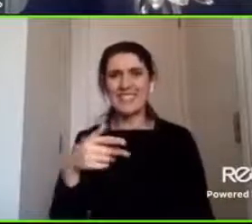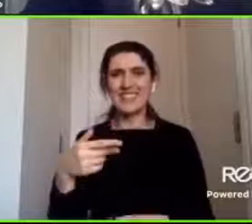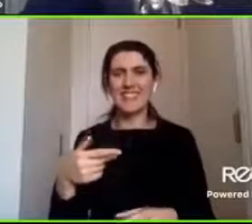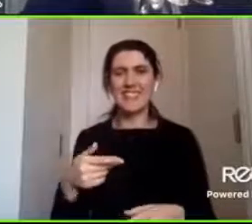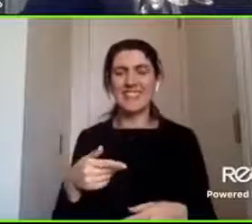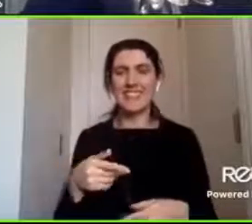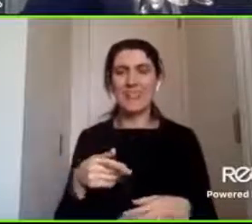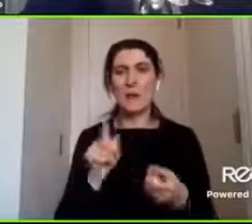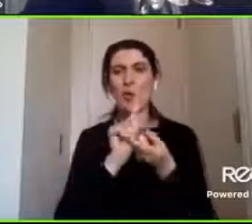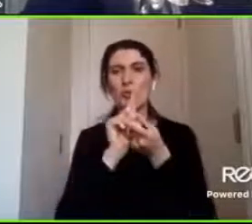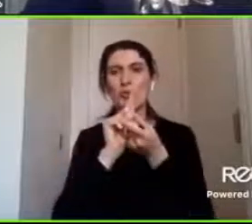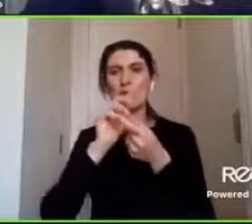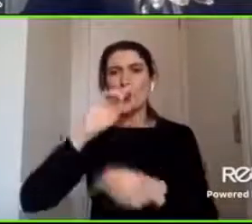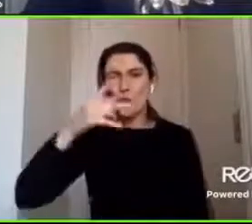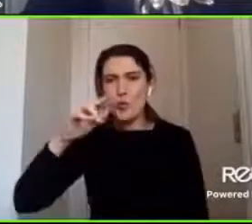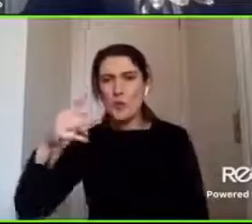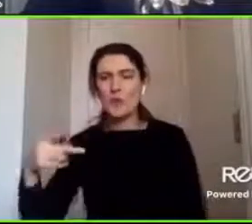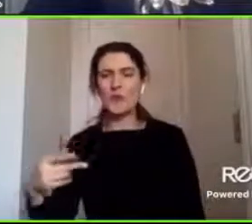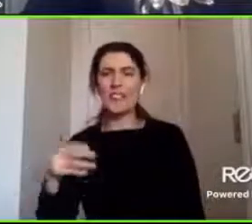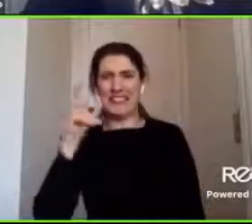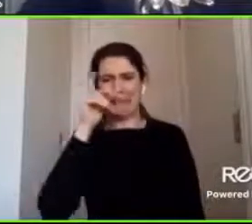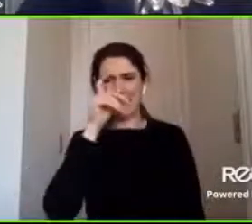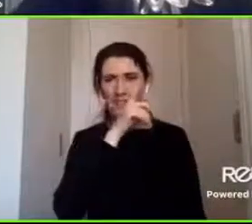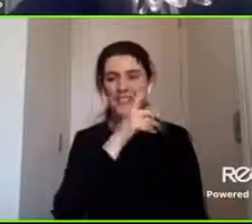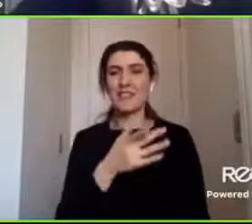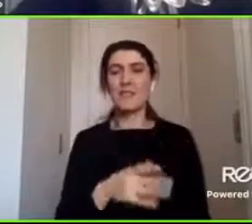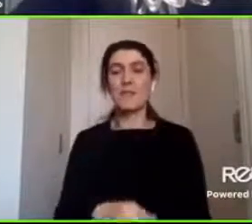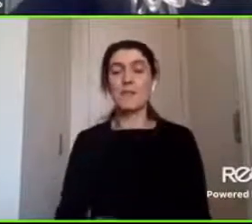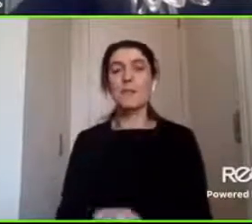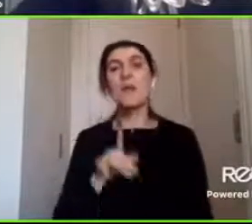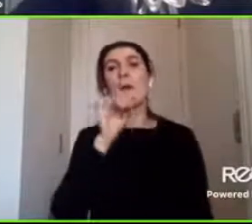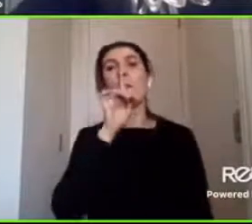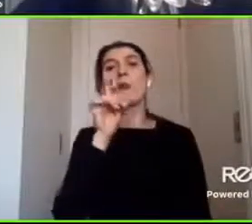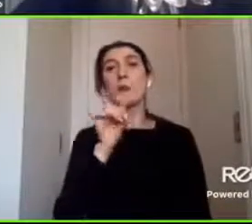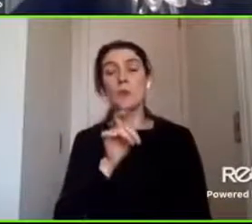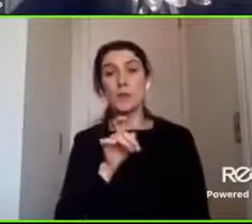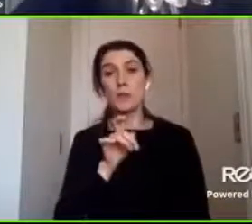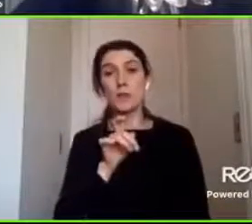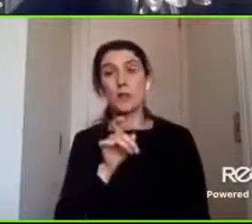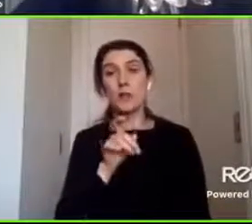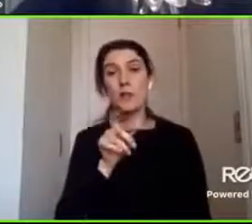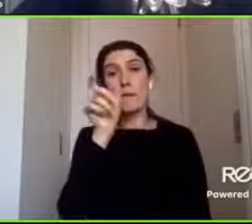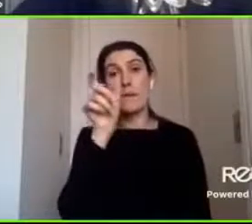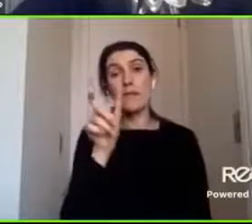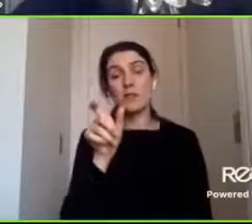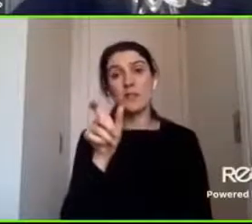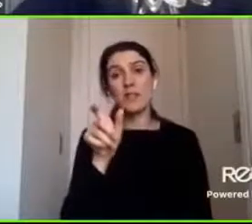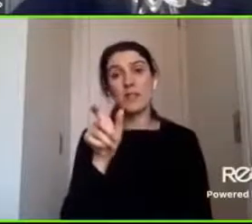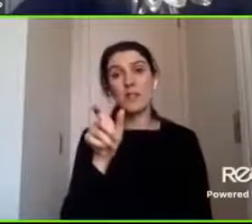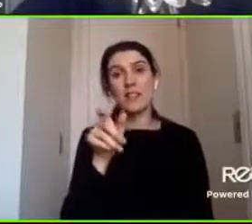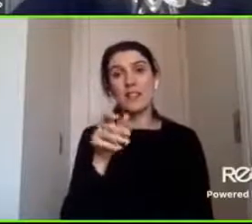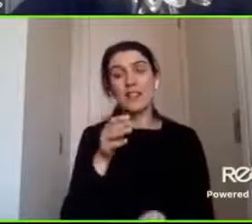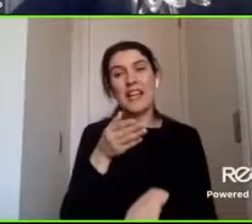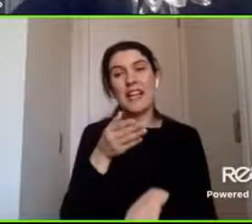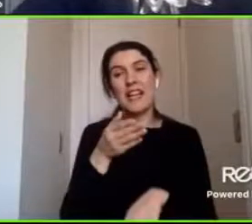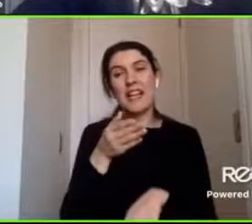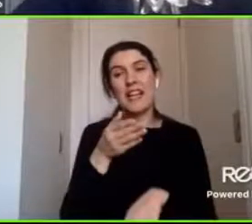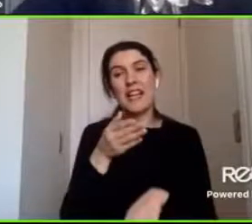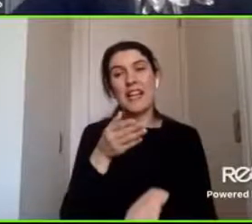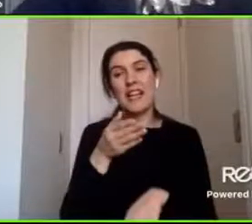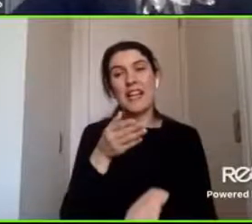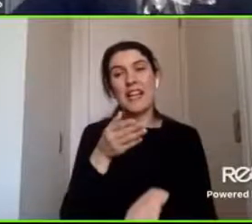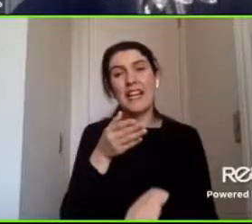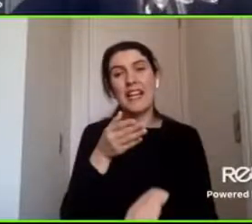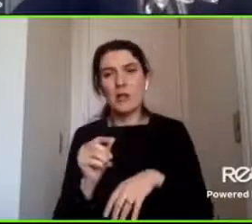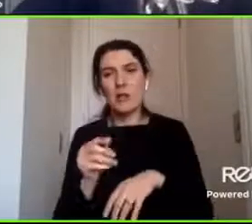los turnos pero hay una pregunta de alguien que llegó un poco después acerca de la prevalencia